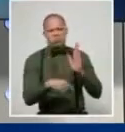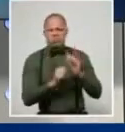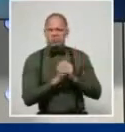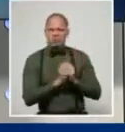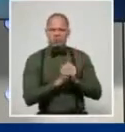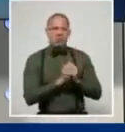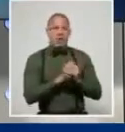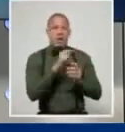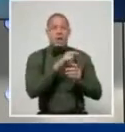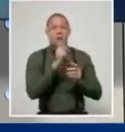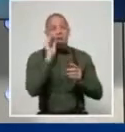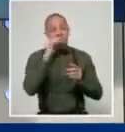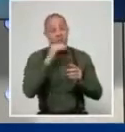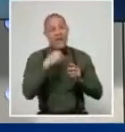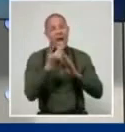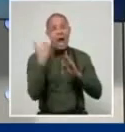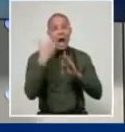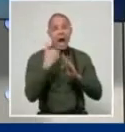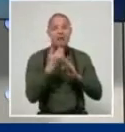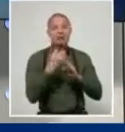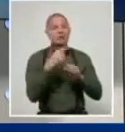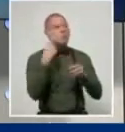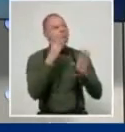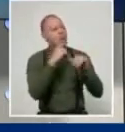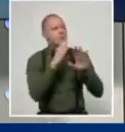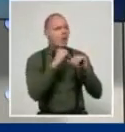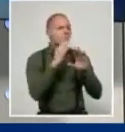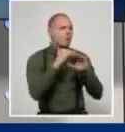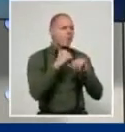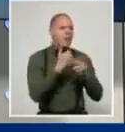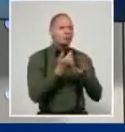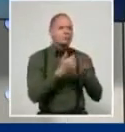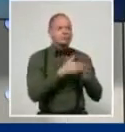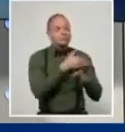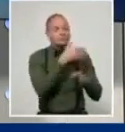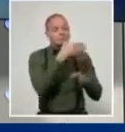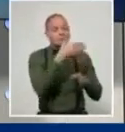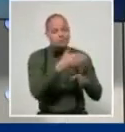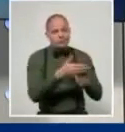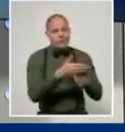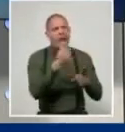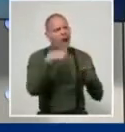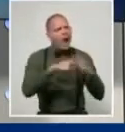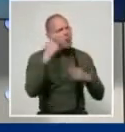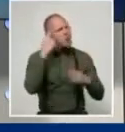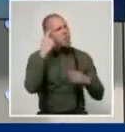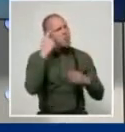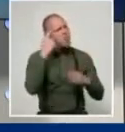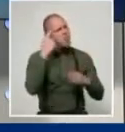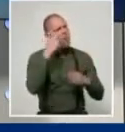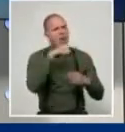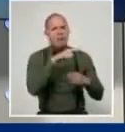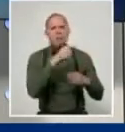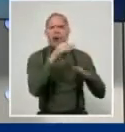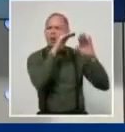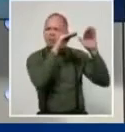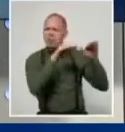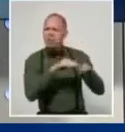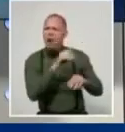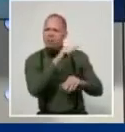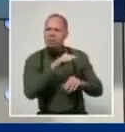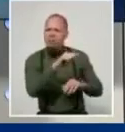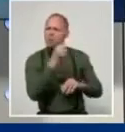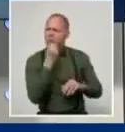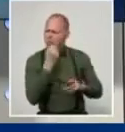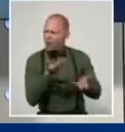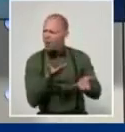¿Podrán sostener ahora una oferta mayor, incluida la de otras tiendas? Todo un desafío. Es